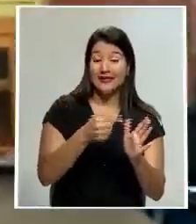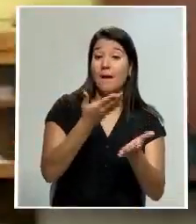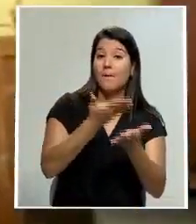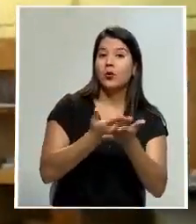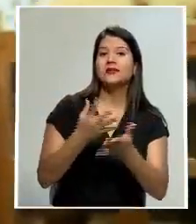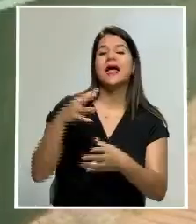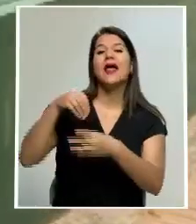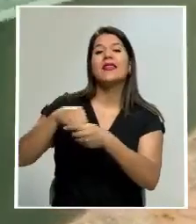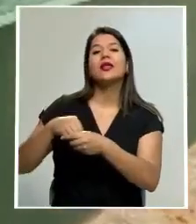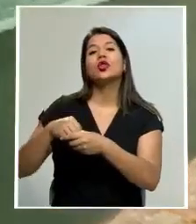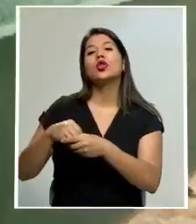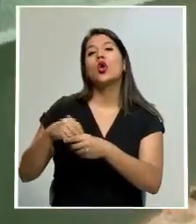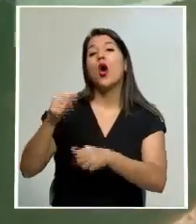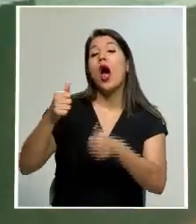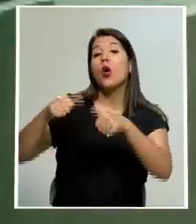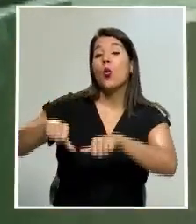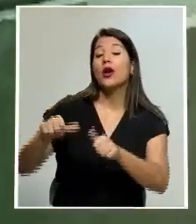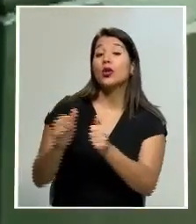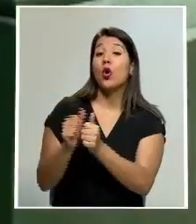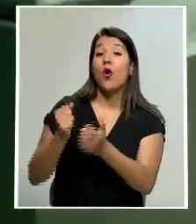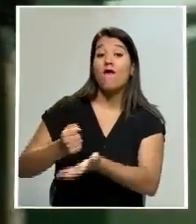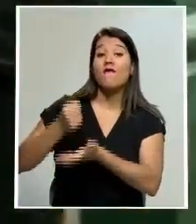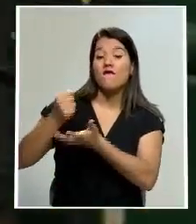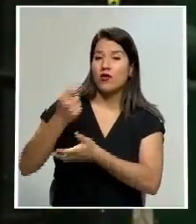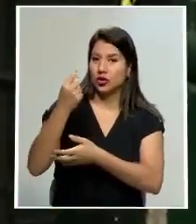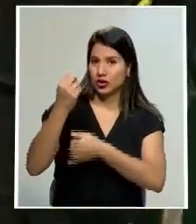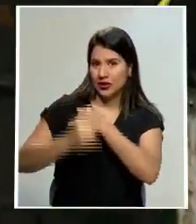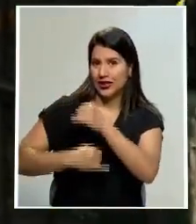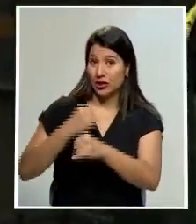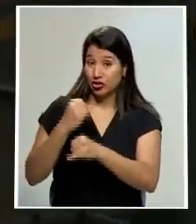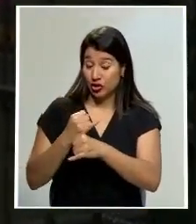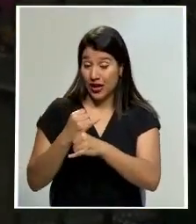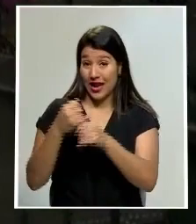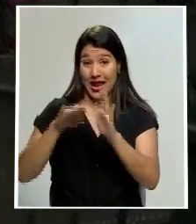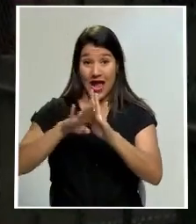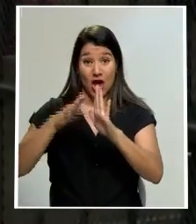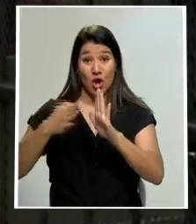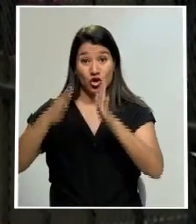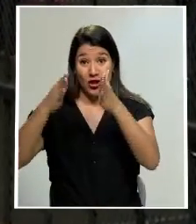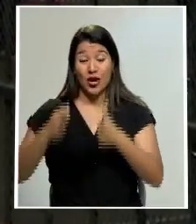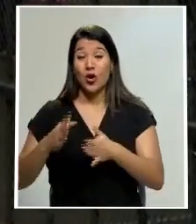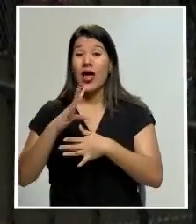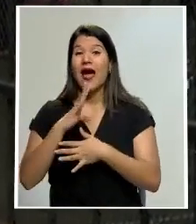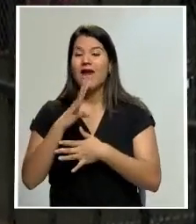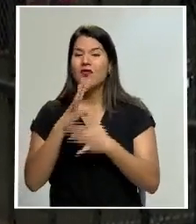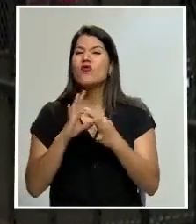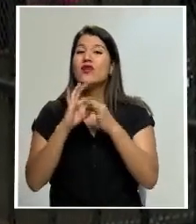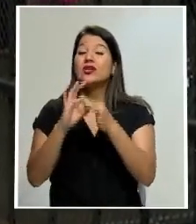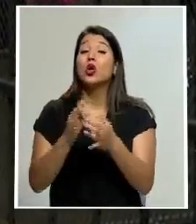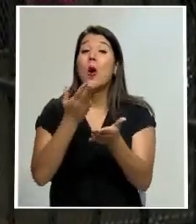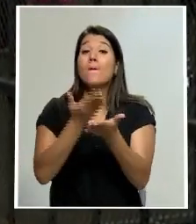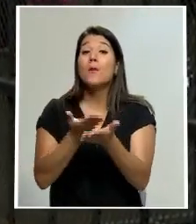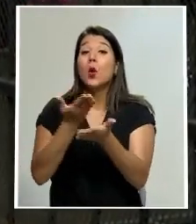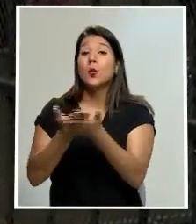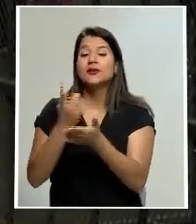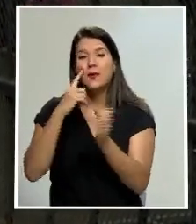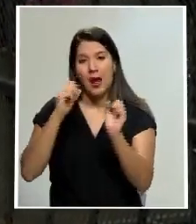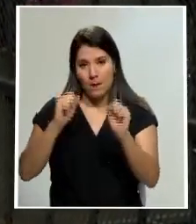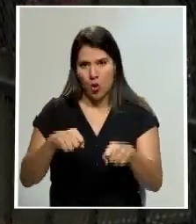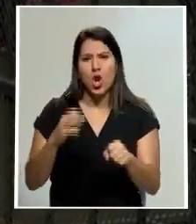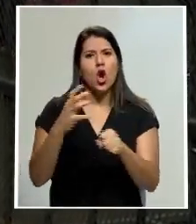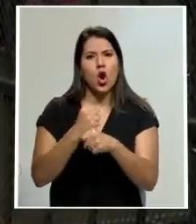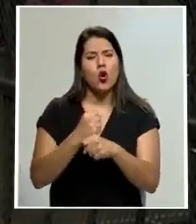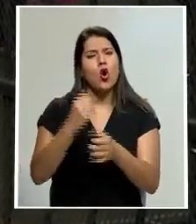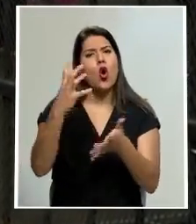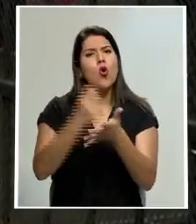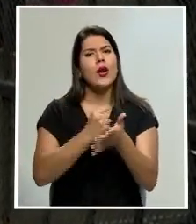el Fondo Monetario Internacional. Acosta habló sobre las propuestas que están en la mesa para hacerse el cobro del impuesto